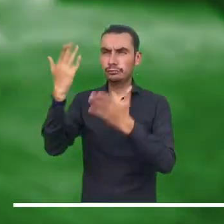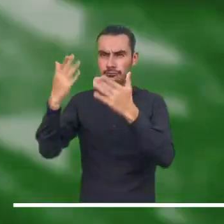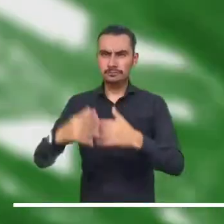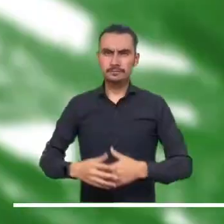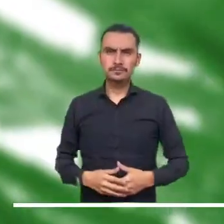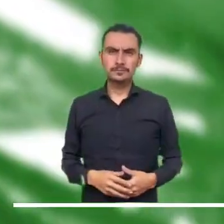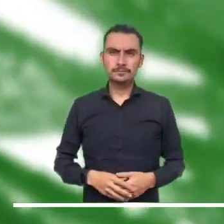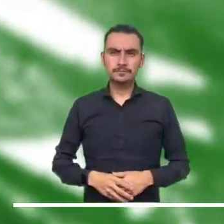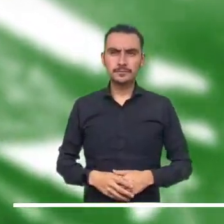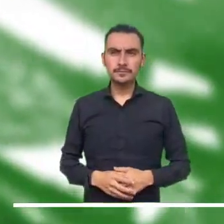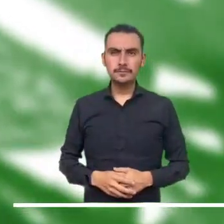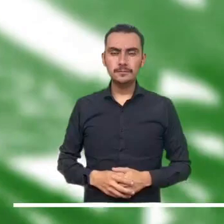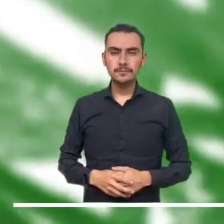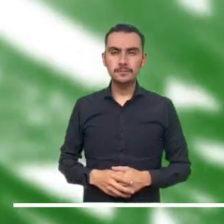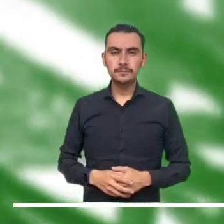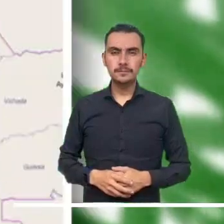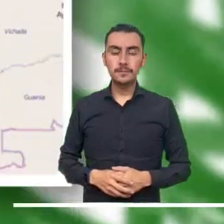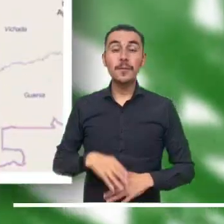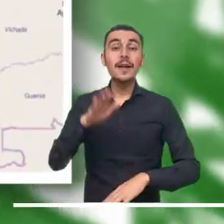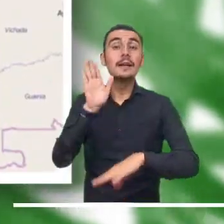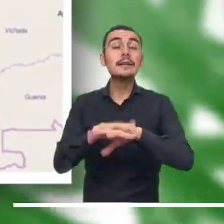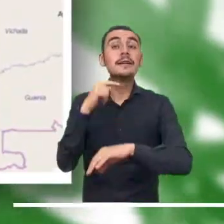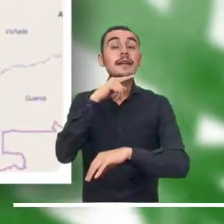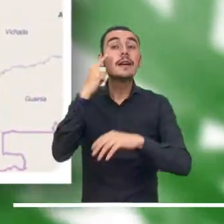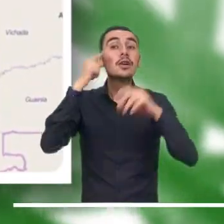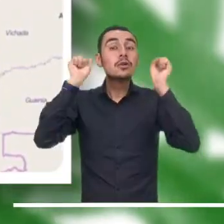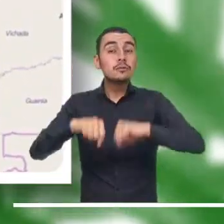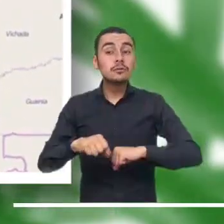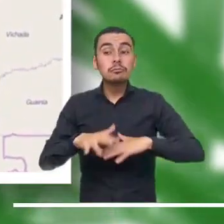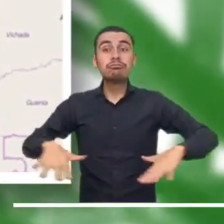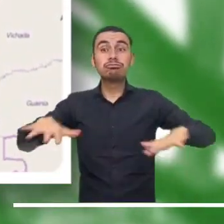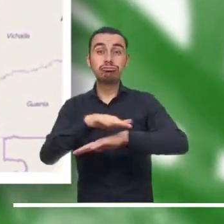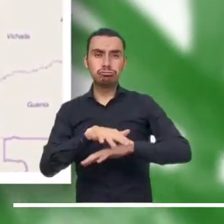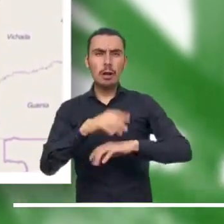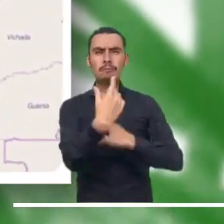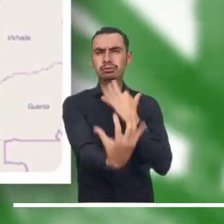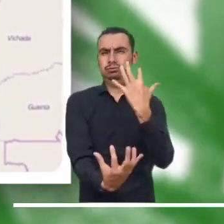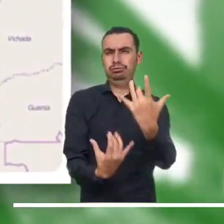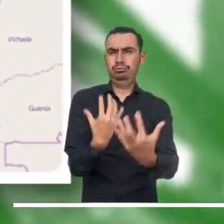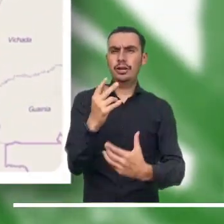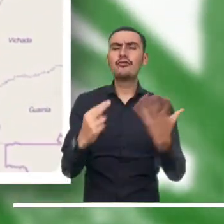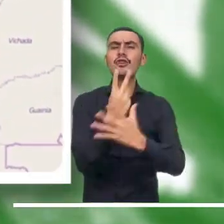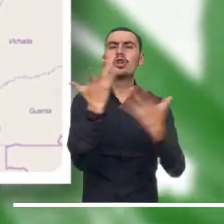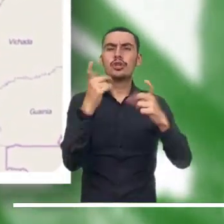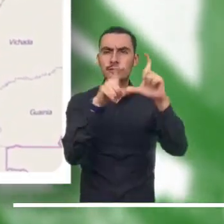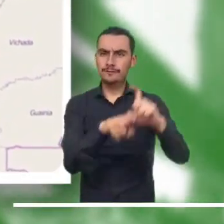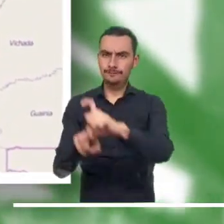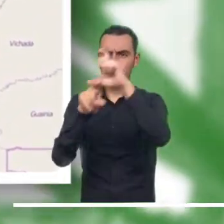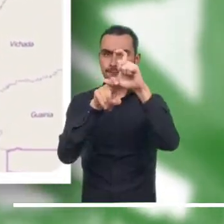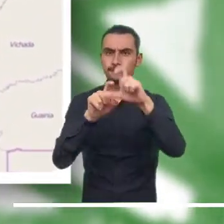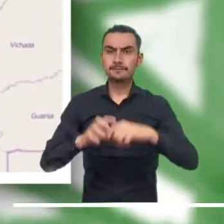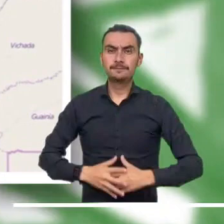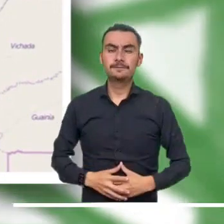Alerta naranja por probabilidad de incendios en la cobertura vegetal de La Guajira, Tolima y Huila.